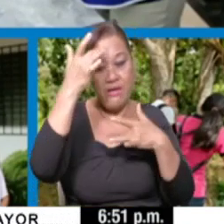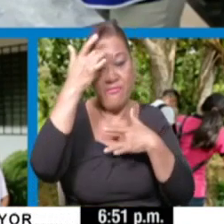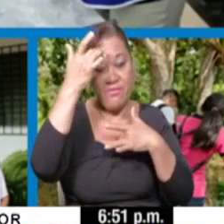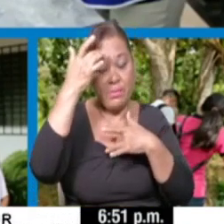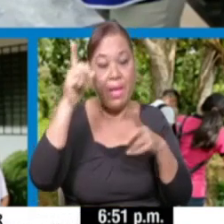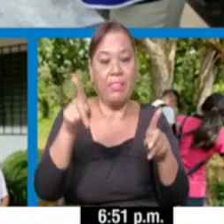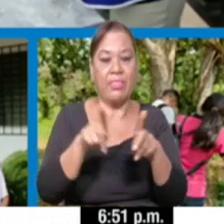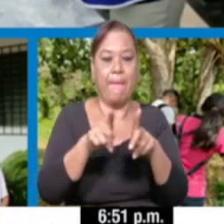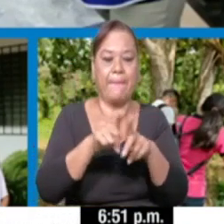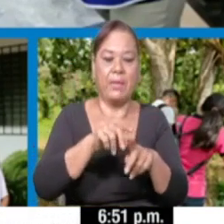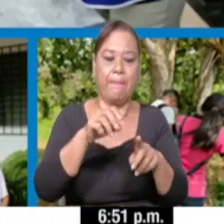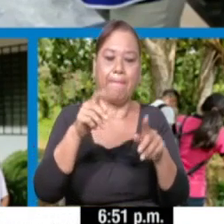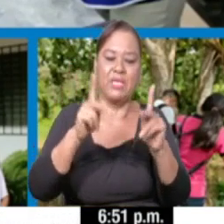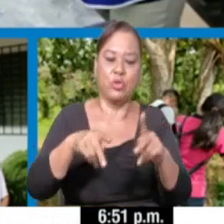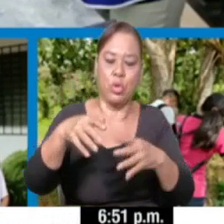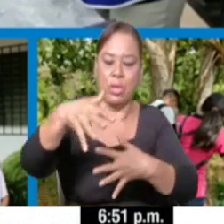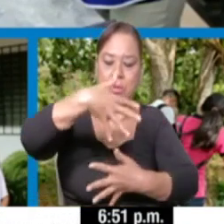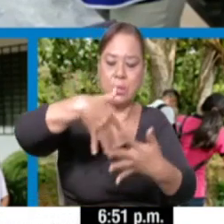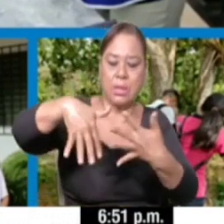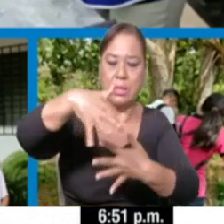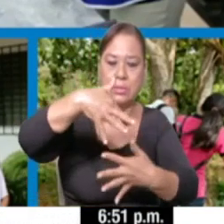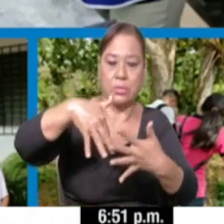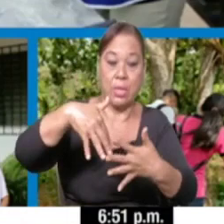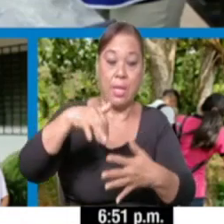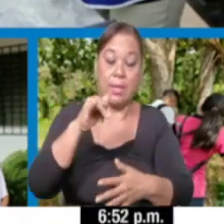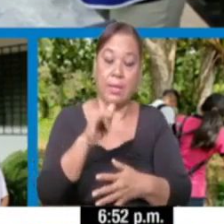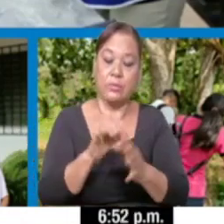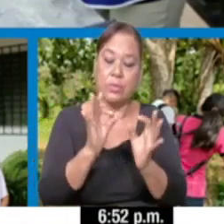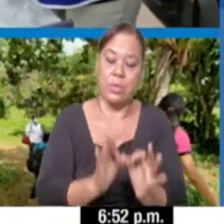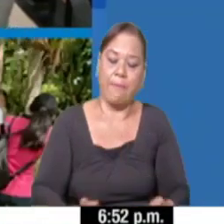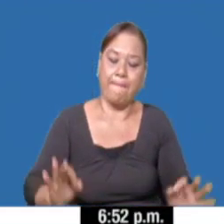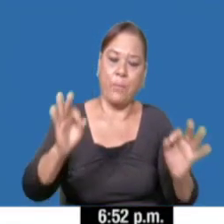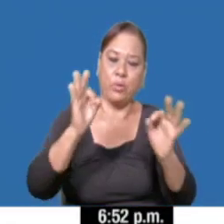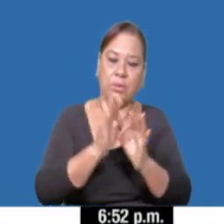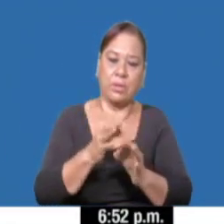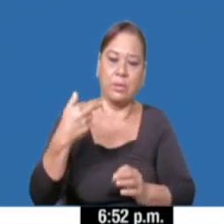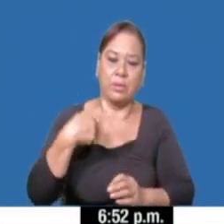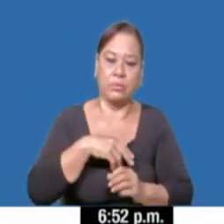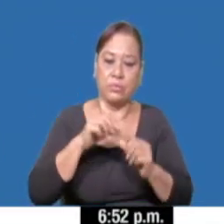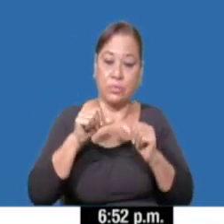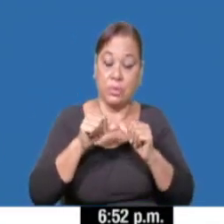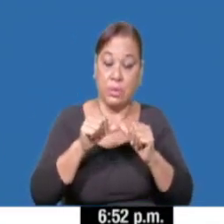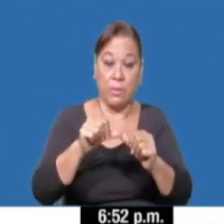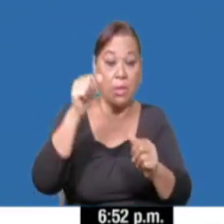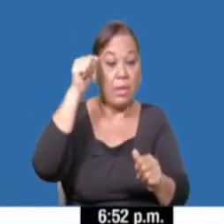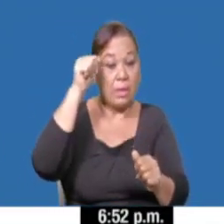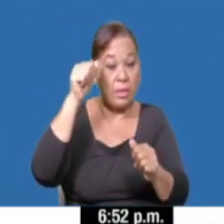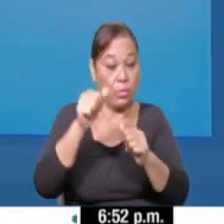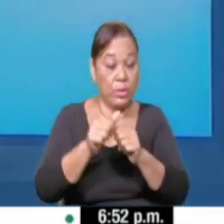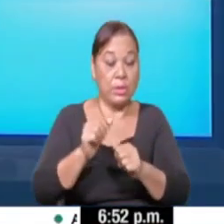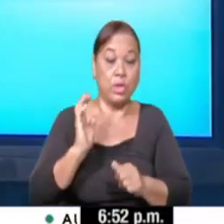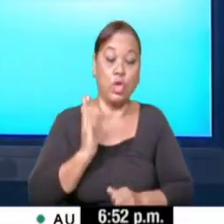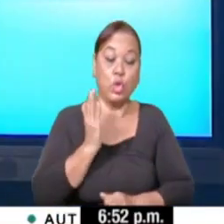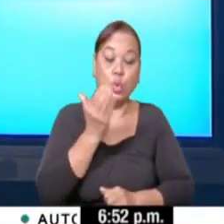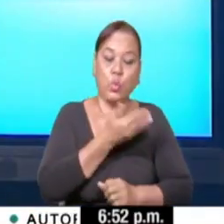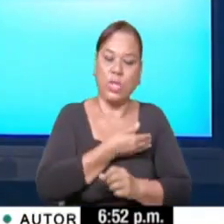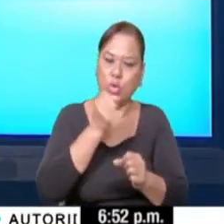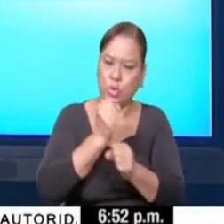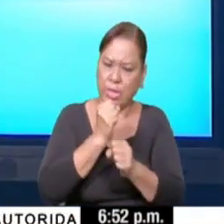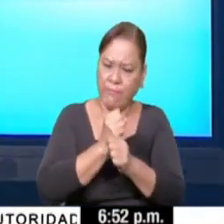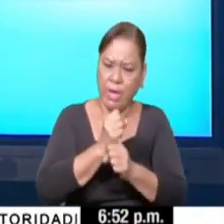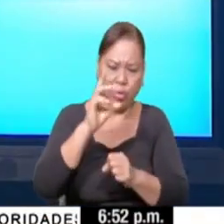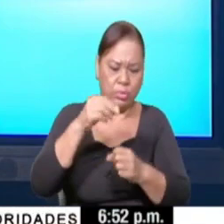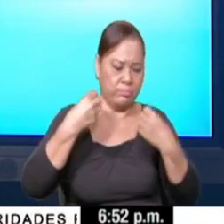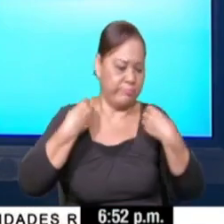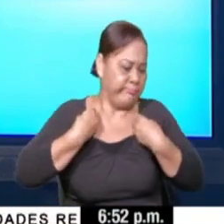mantener estos índices que hasta el momento Panamá ha podido lograr. Recordemos que nuestra función es no bajar la guardia y